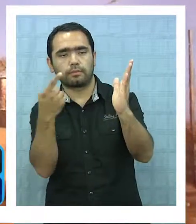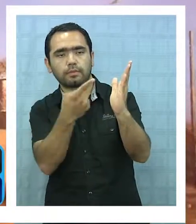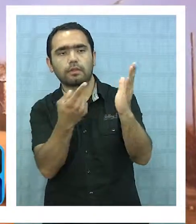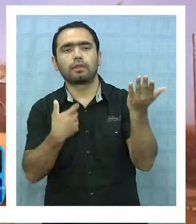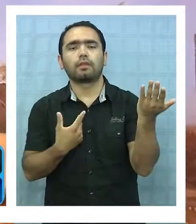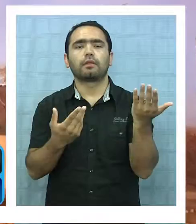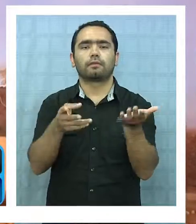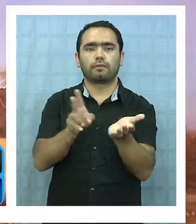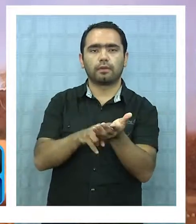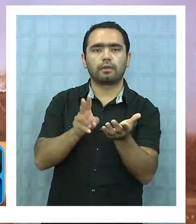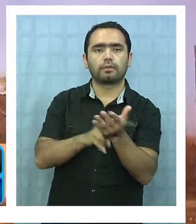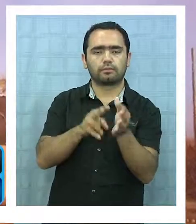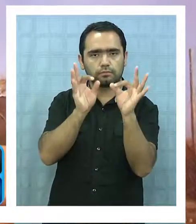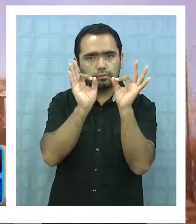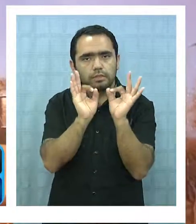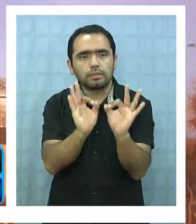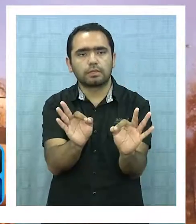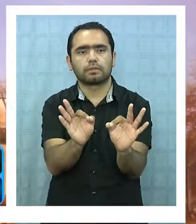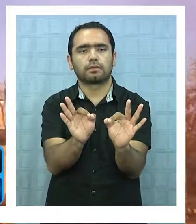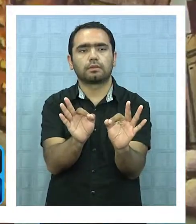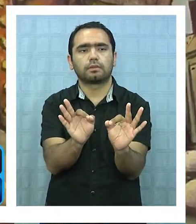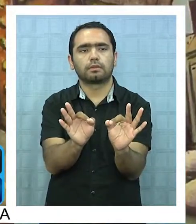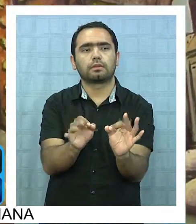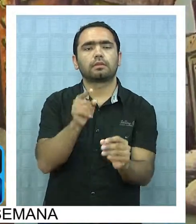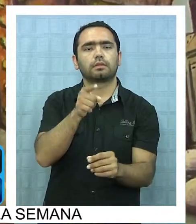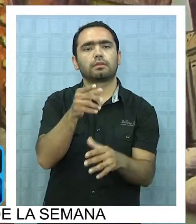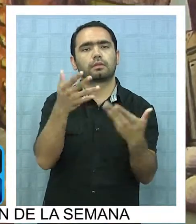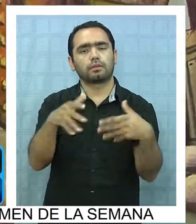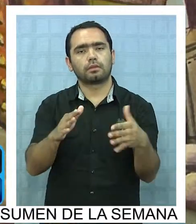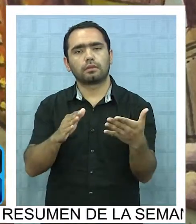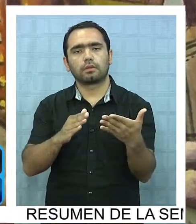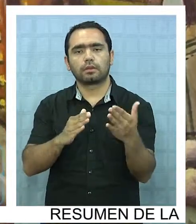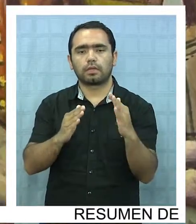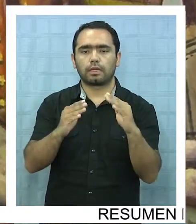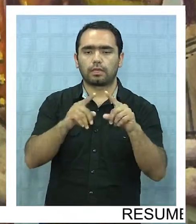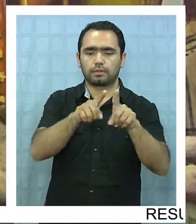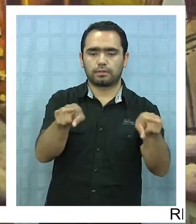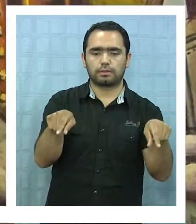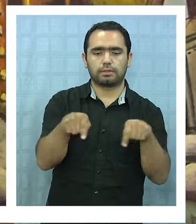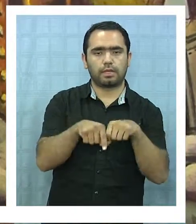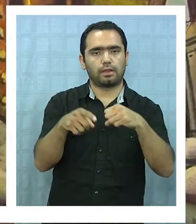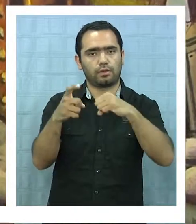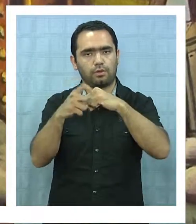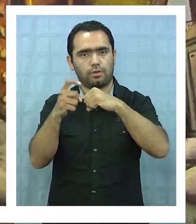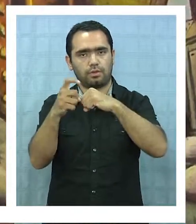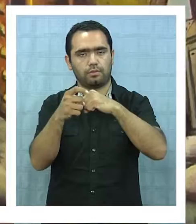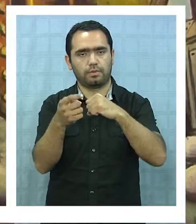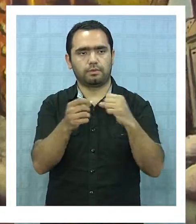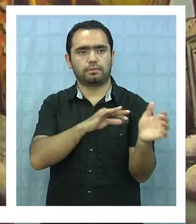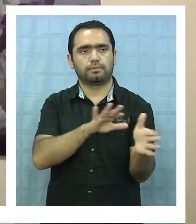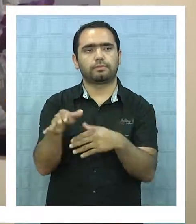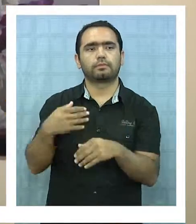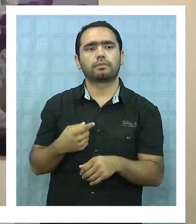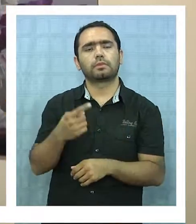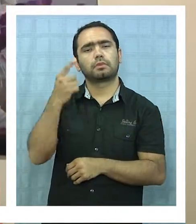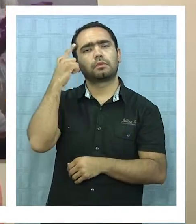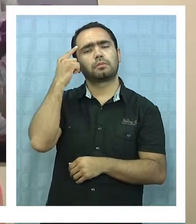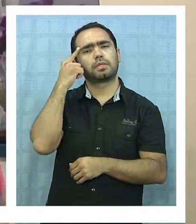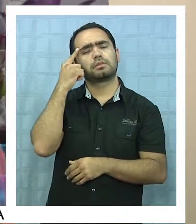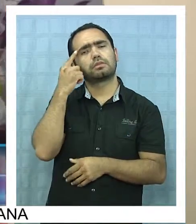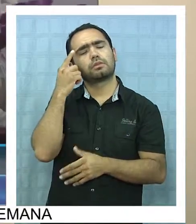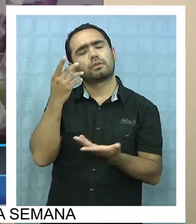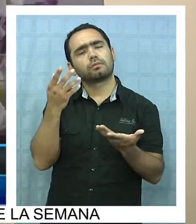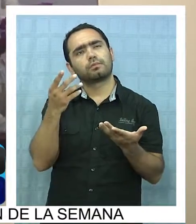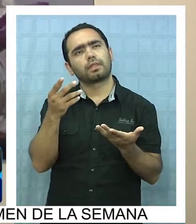la realidad de la forma más exacta posible, fue inaugurada en la Sala de Arte Coyahuasi. Yo creo que el realismo es